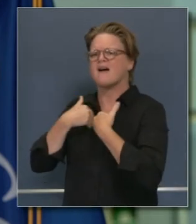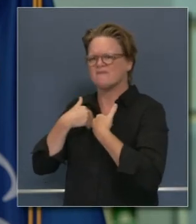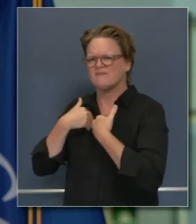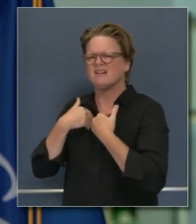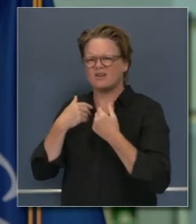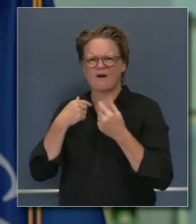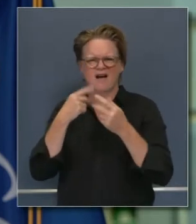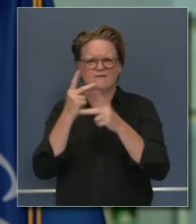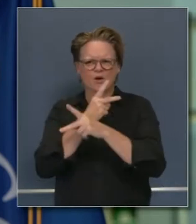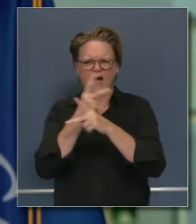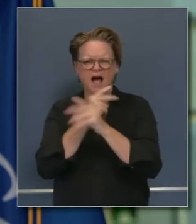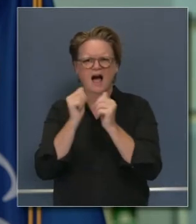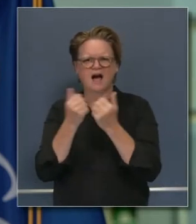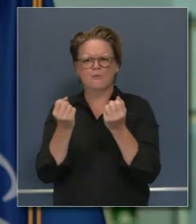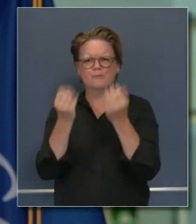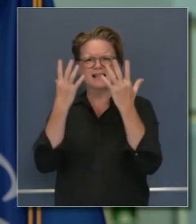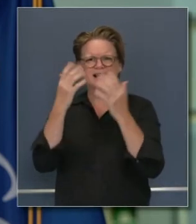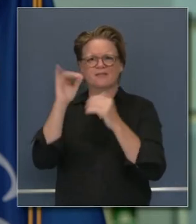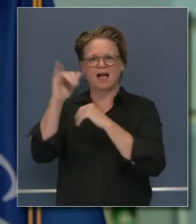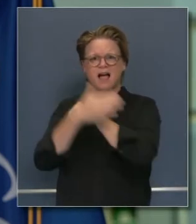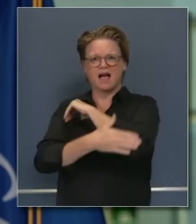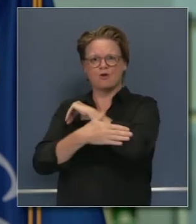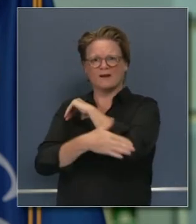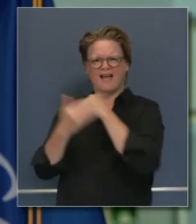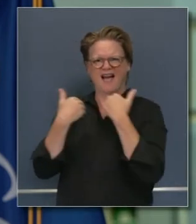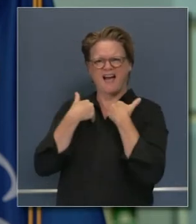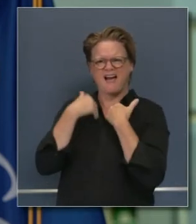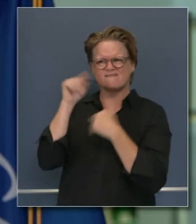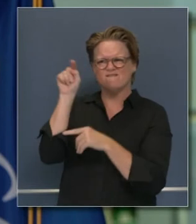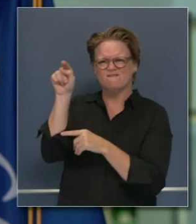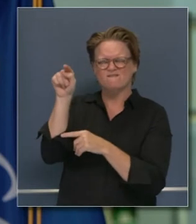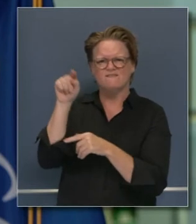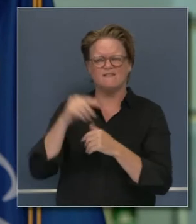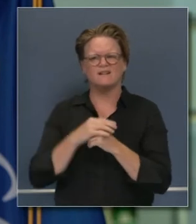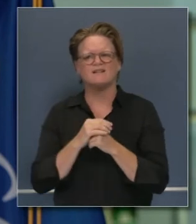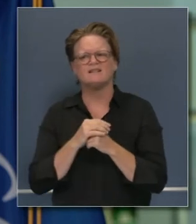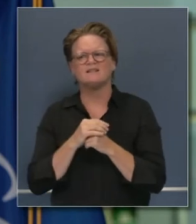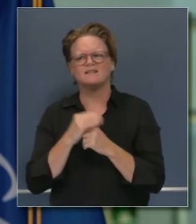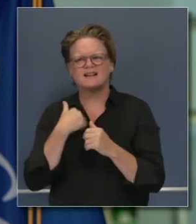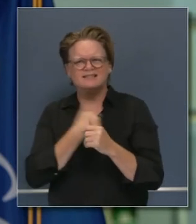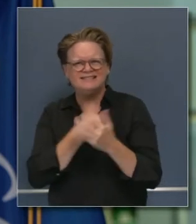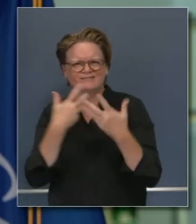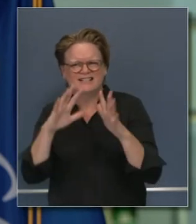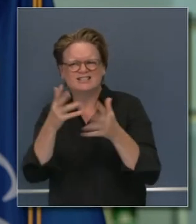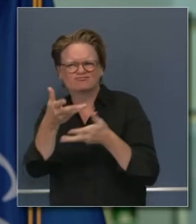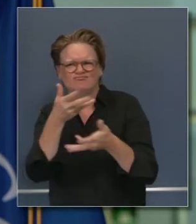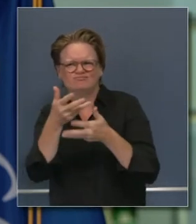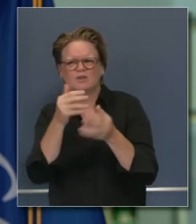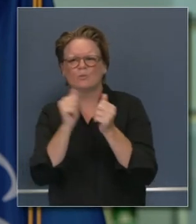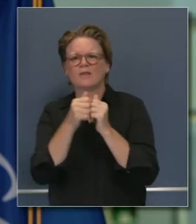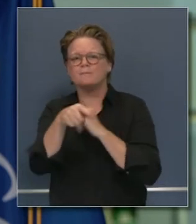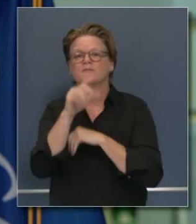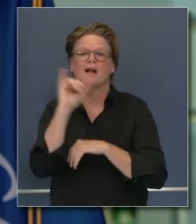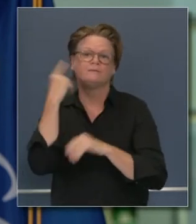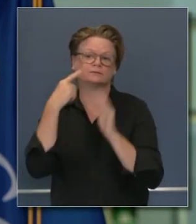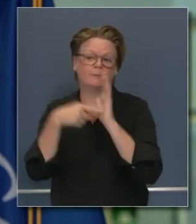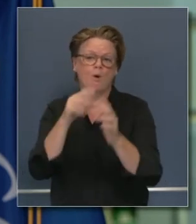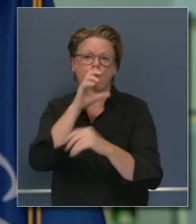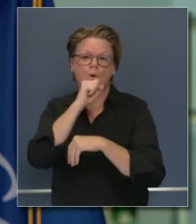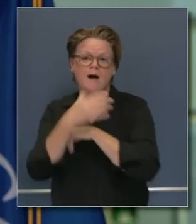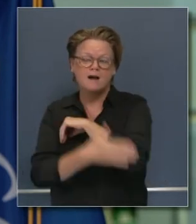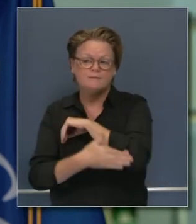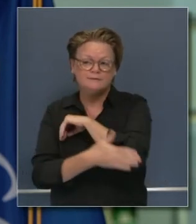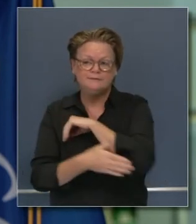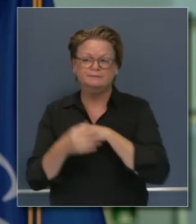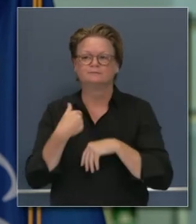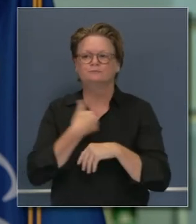hemos estado muy de cerca en contacto de cerca incluyendo el condado de Orange nos da la confianza de que